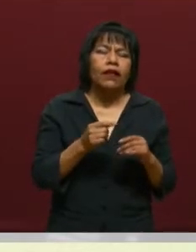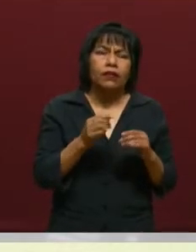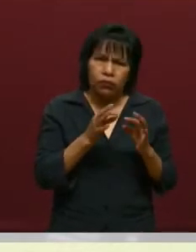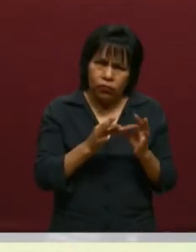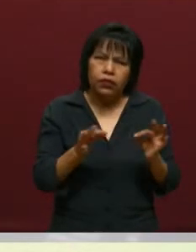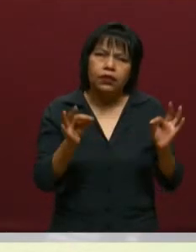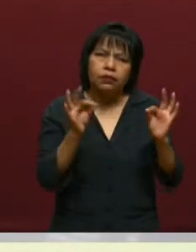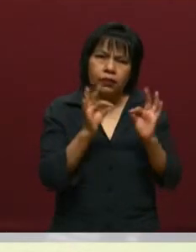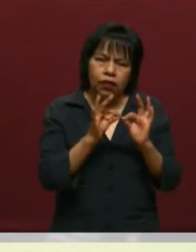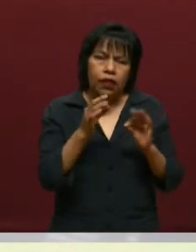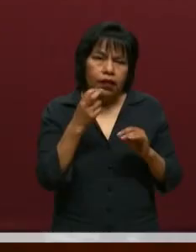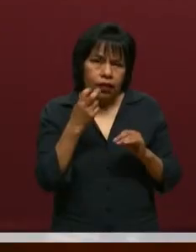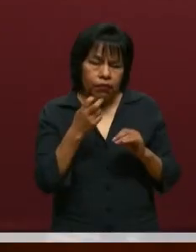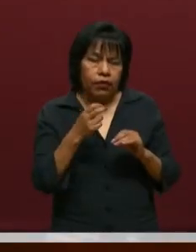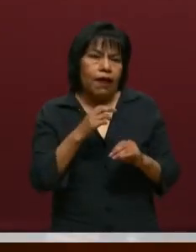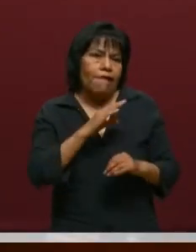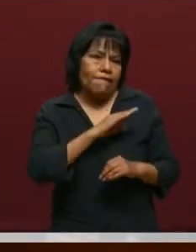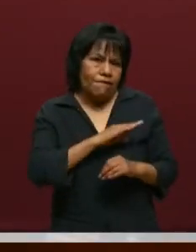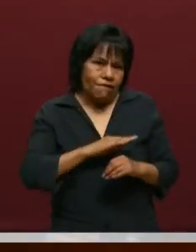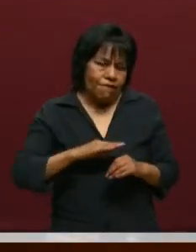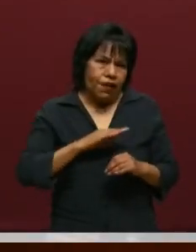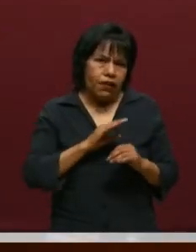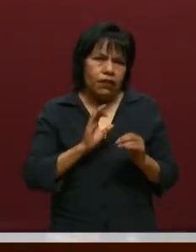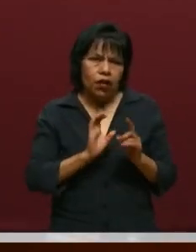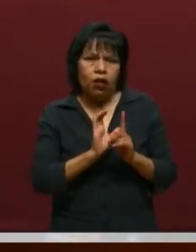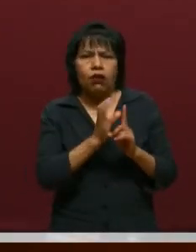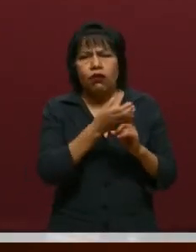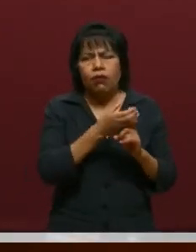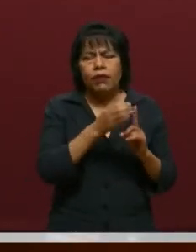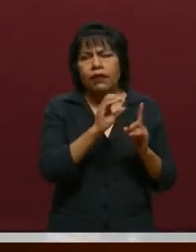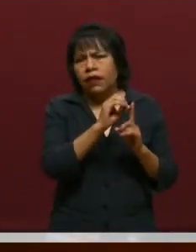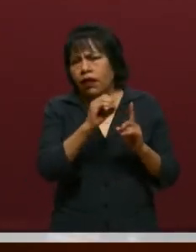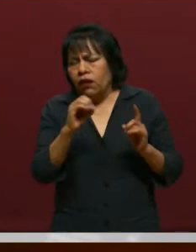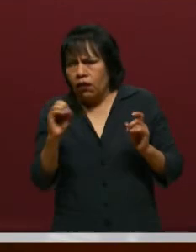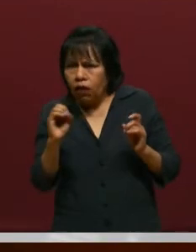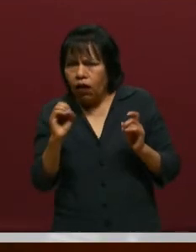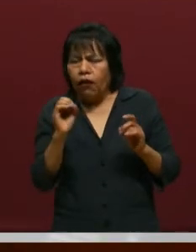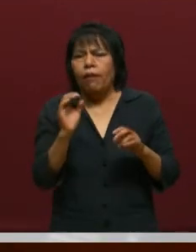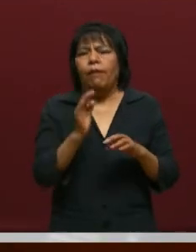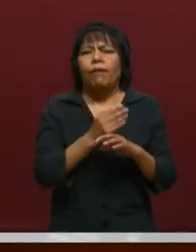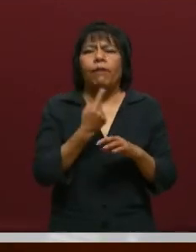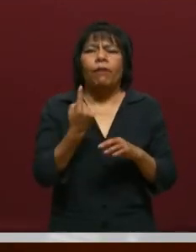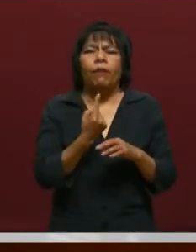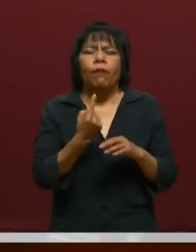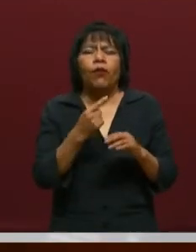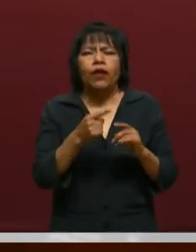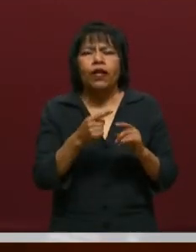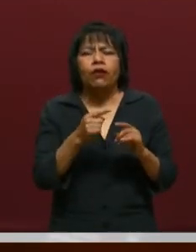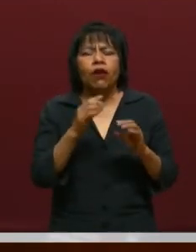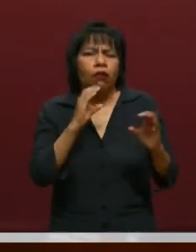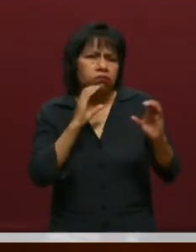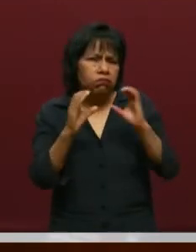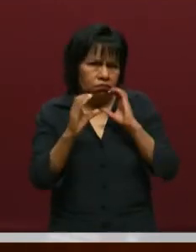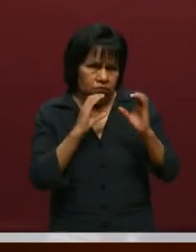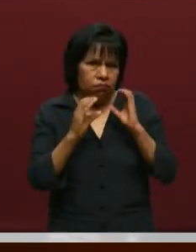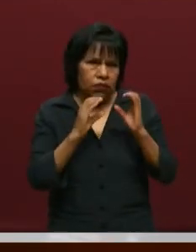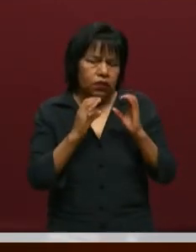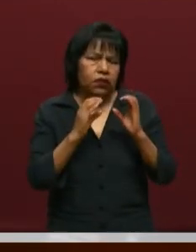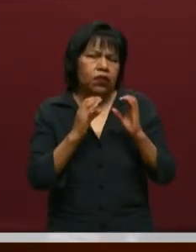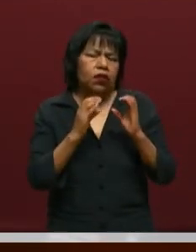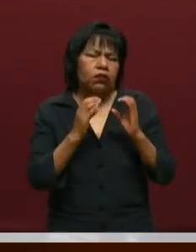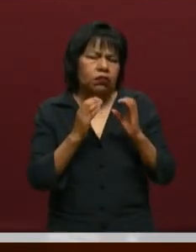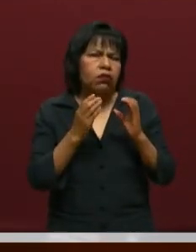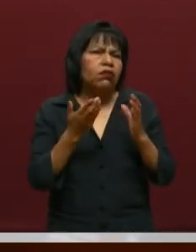importante, es por eso que felicito al comité organizador por esta comunicación que existió,